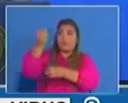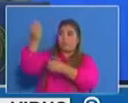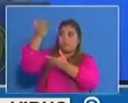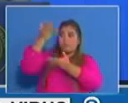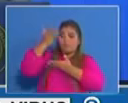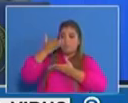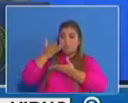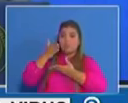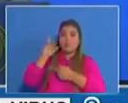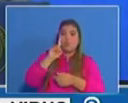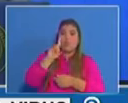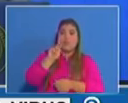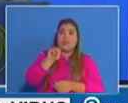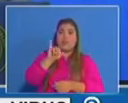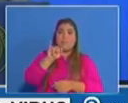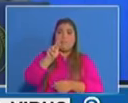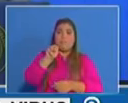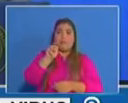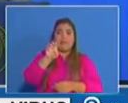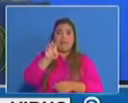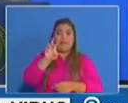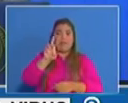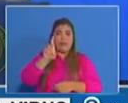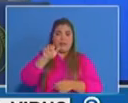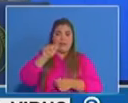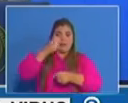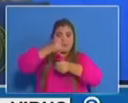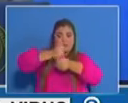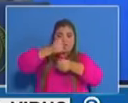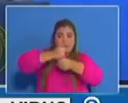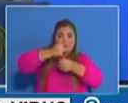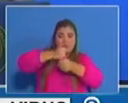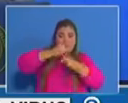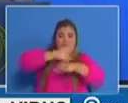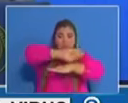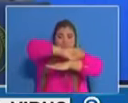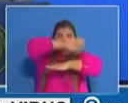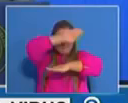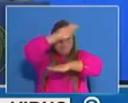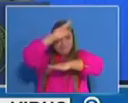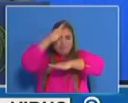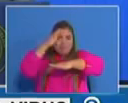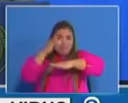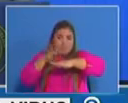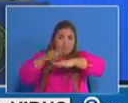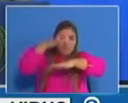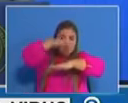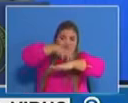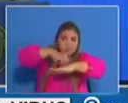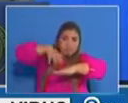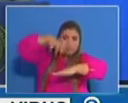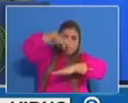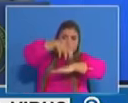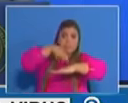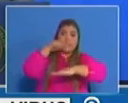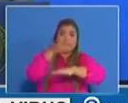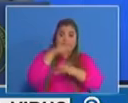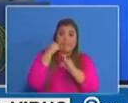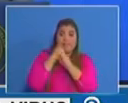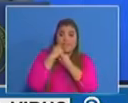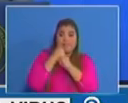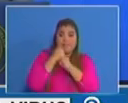la minera donde se ha tenido un conglomerado o clúster donde reportan casos